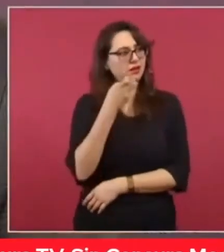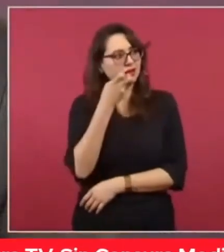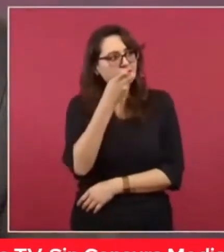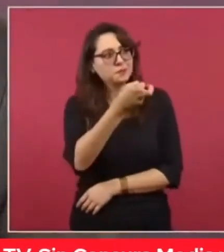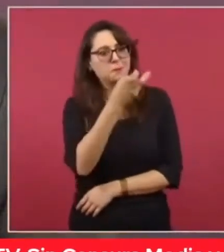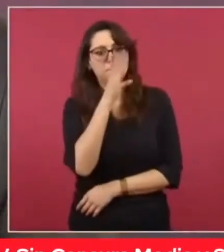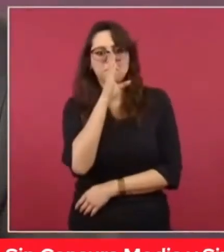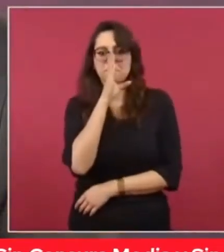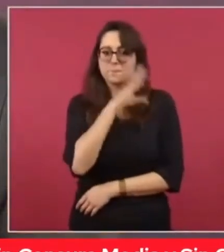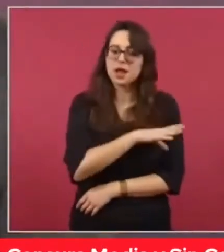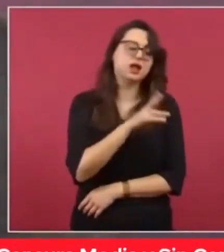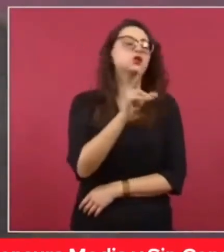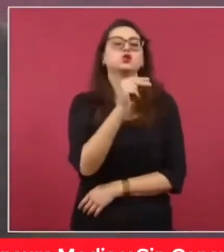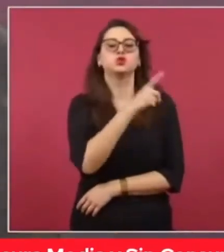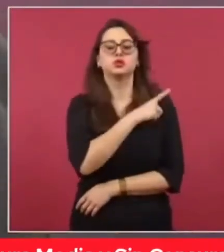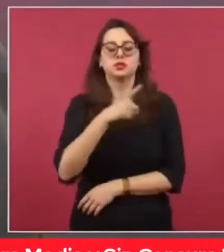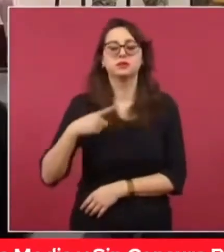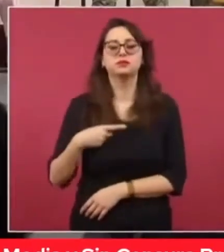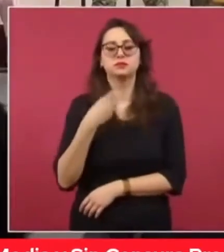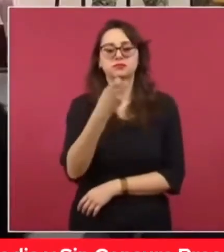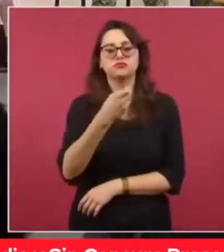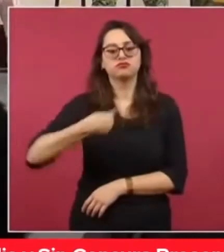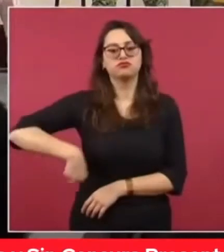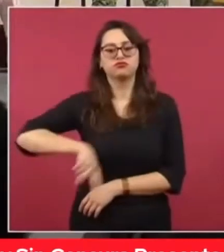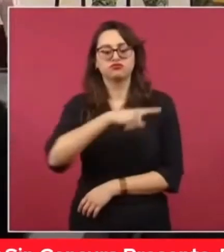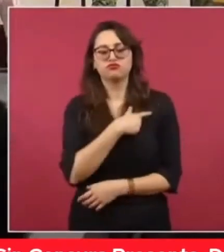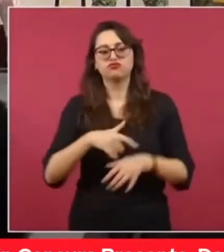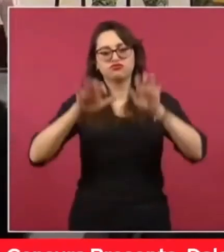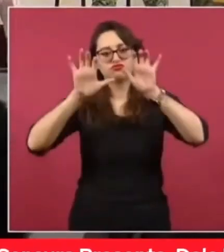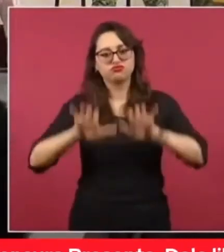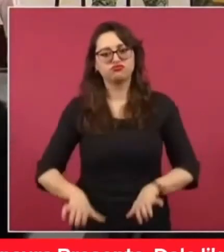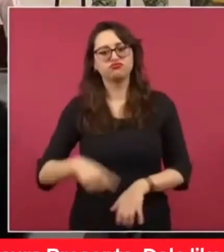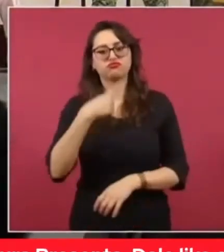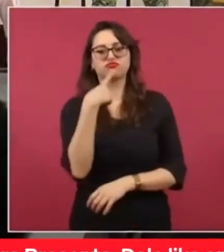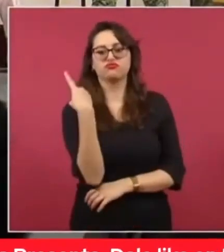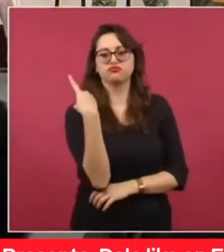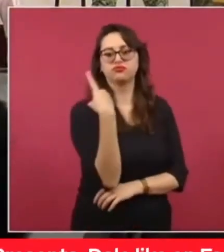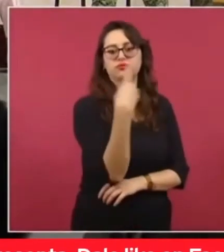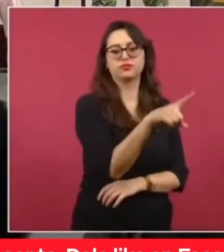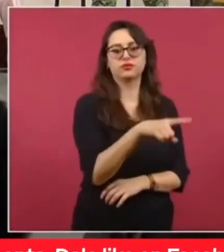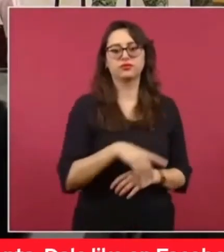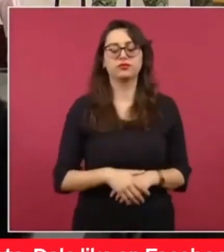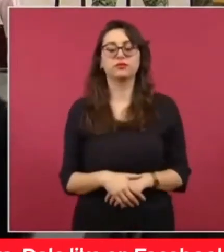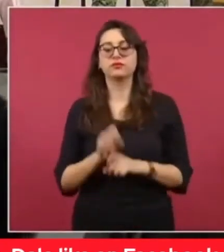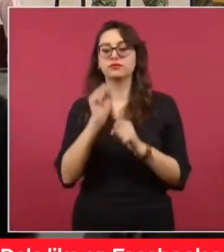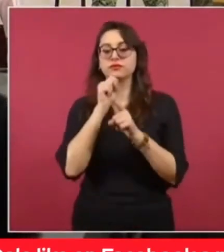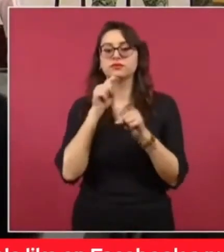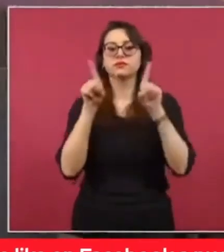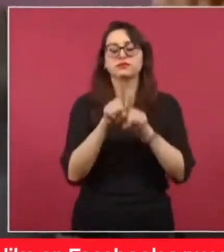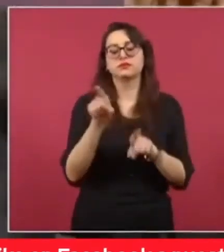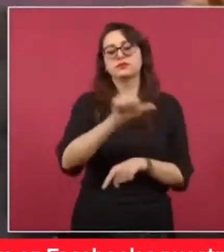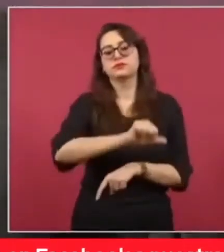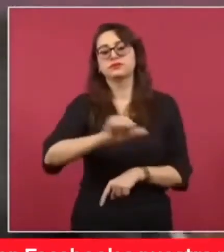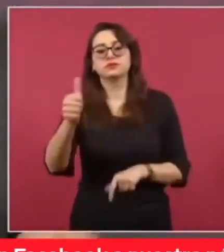Y a otra organización supuestamente independiente,